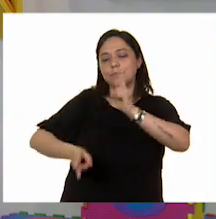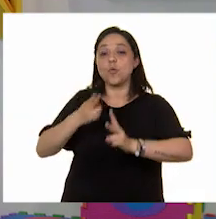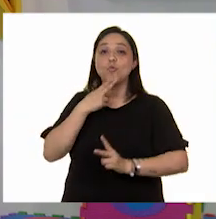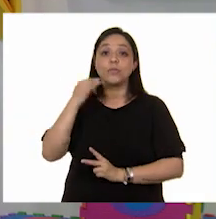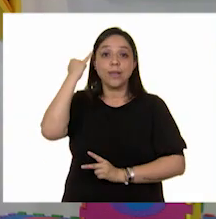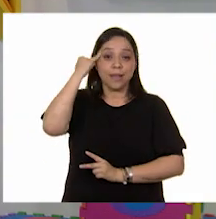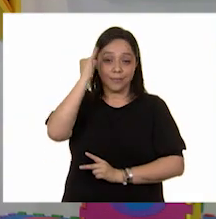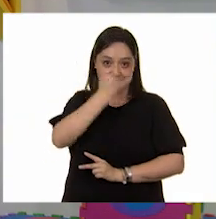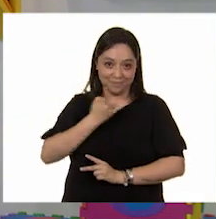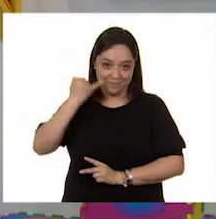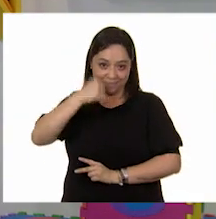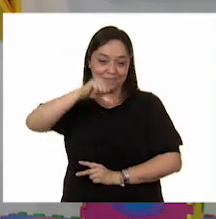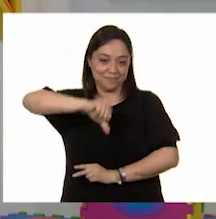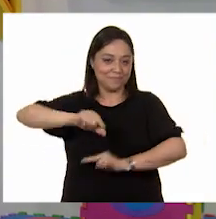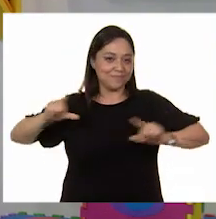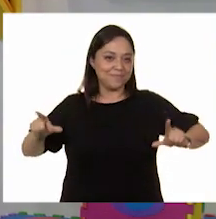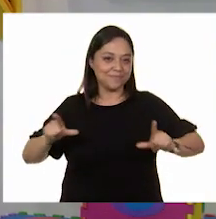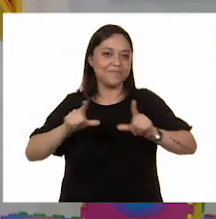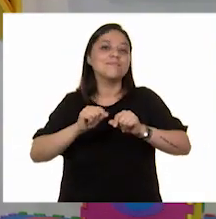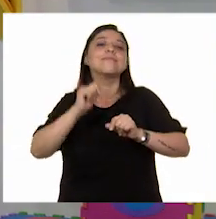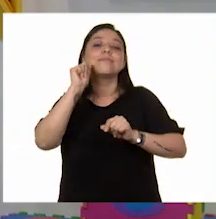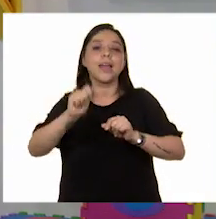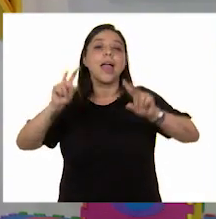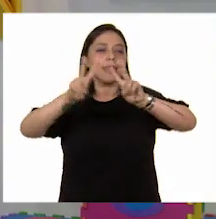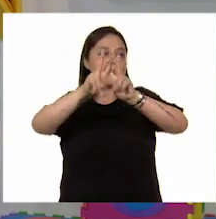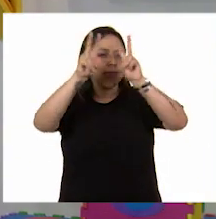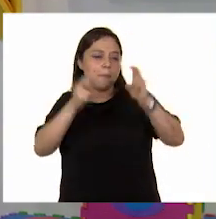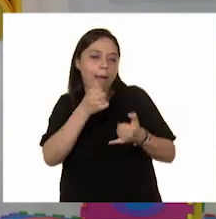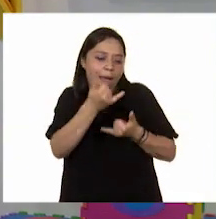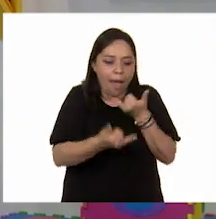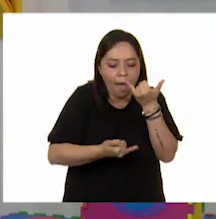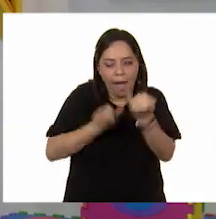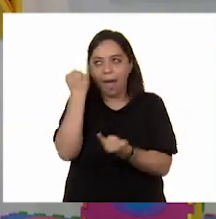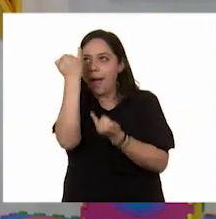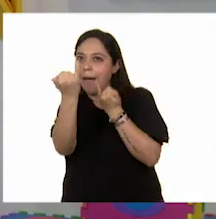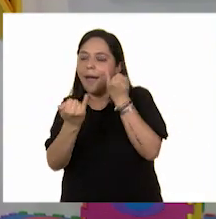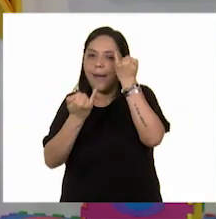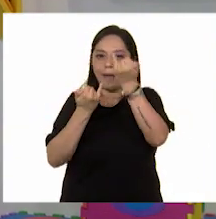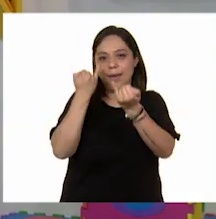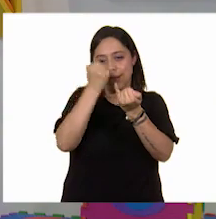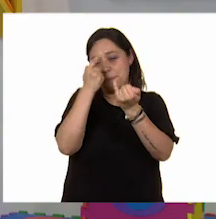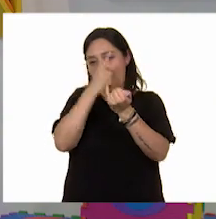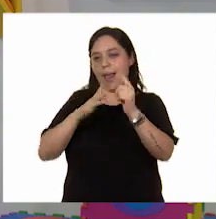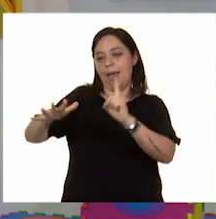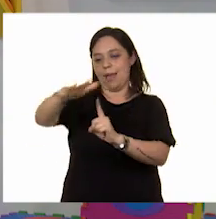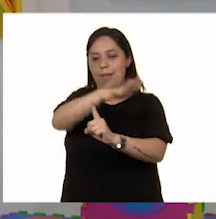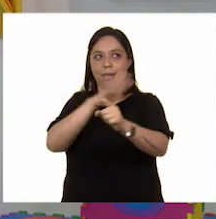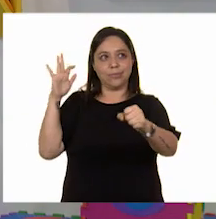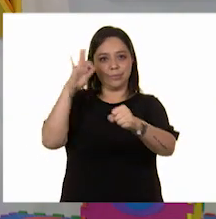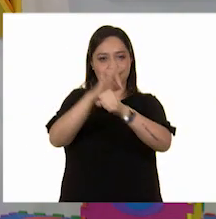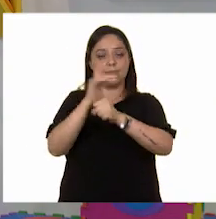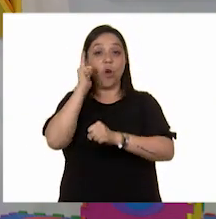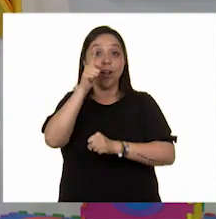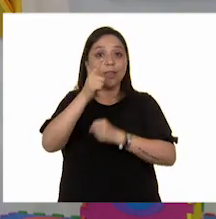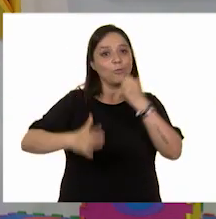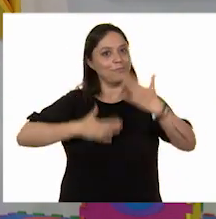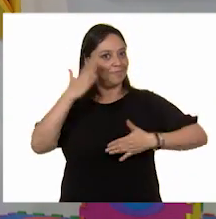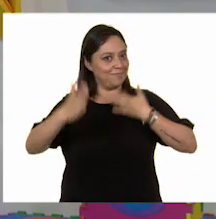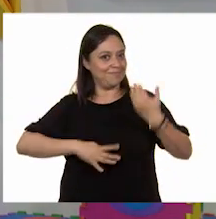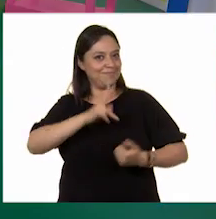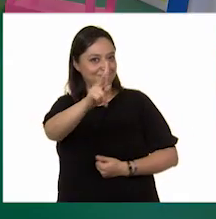materna. Hasta aquí terminamos con Jugando y Creando por el Medio Ambiente. Espero que lo hayan disfrutado tanto como nosotros.